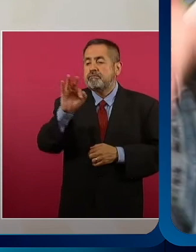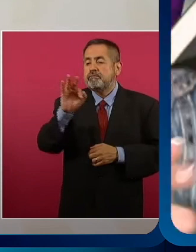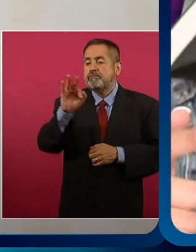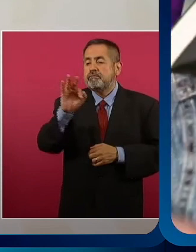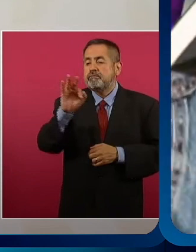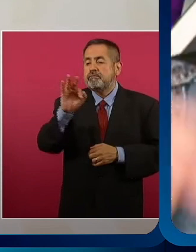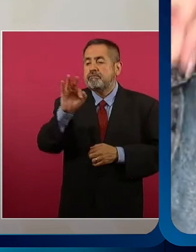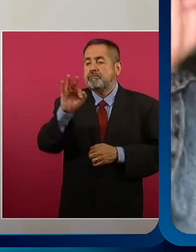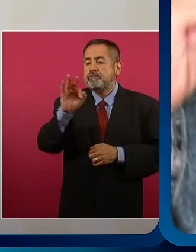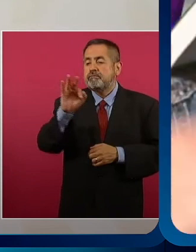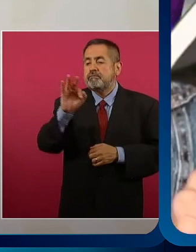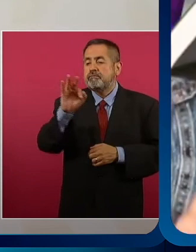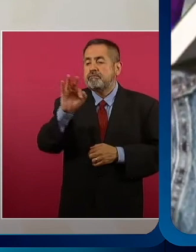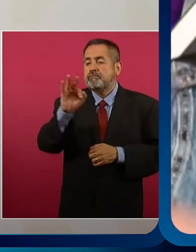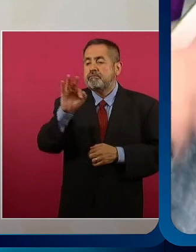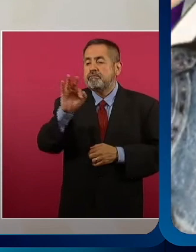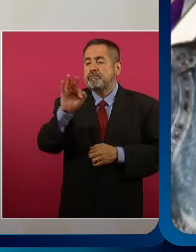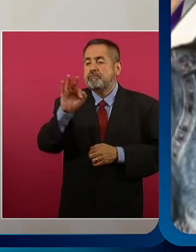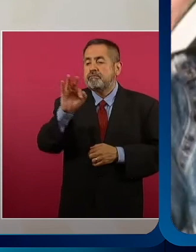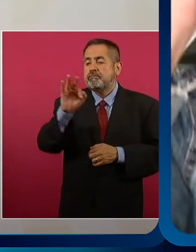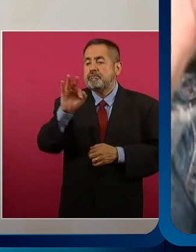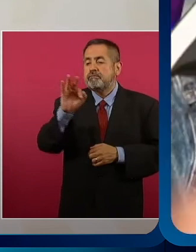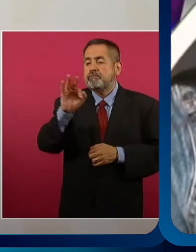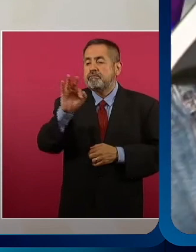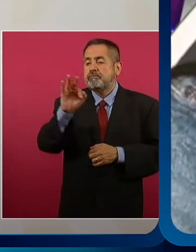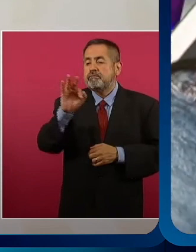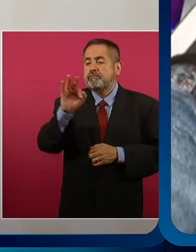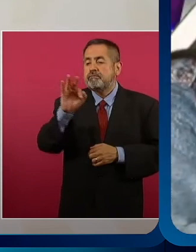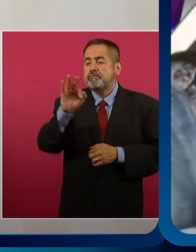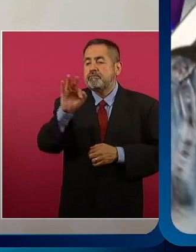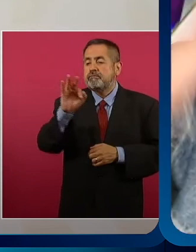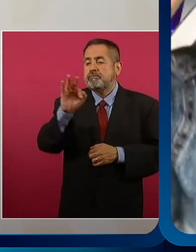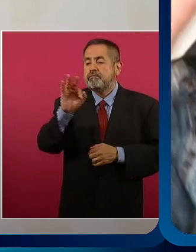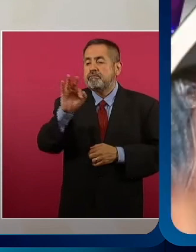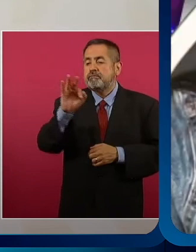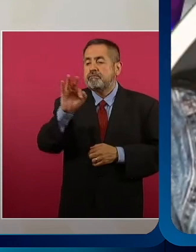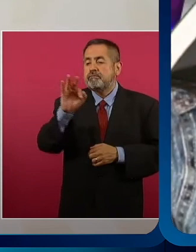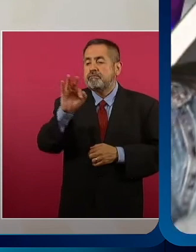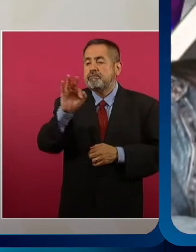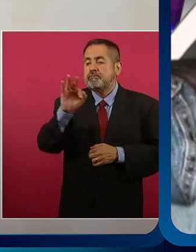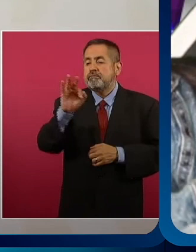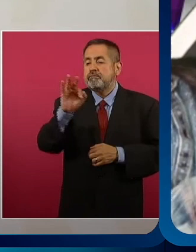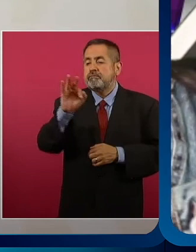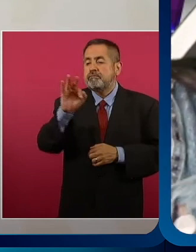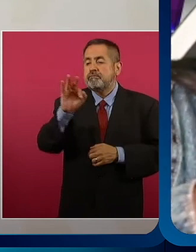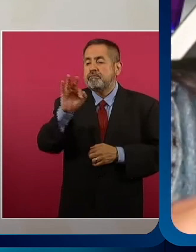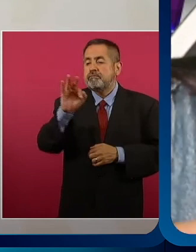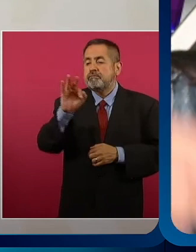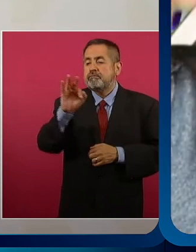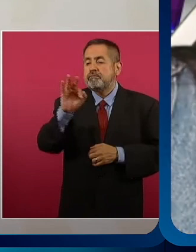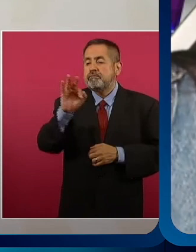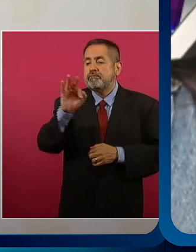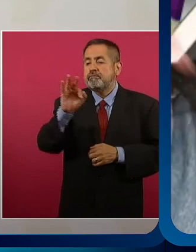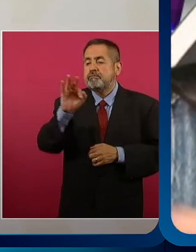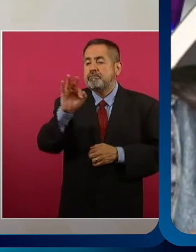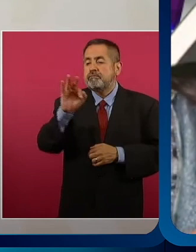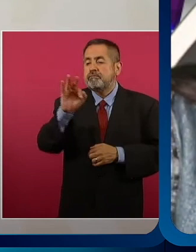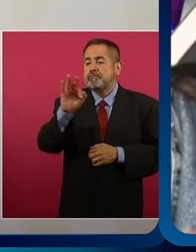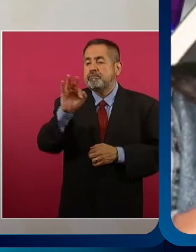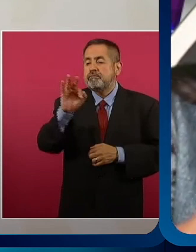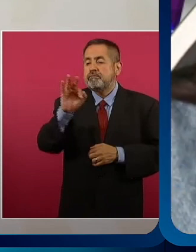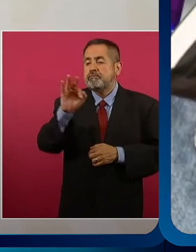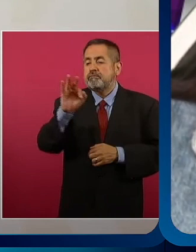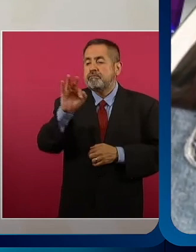Al campo, a las calles, a los juzgados de cada estado, a que no se comentan actos de corrupción, a estar